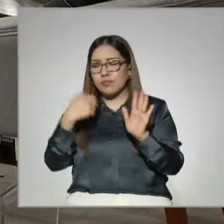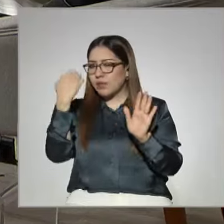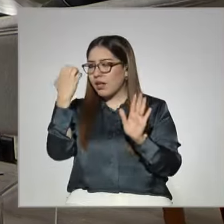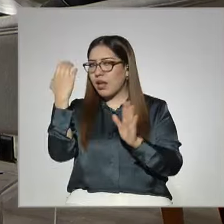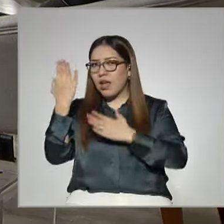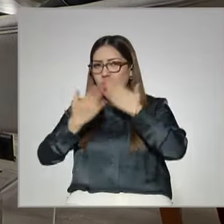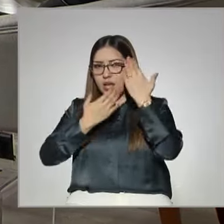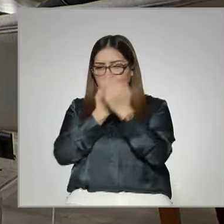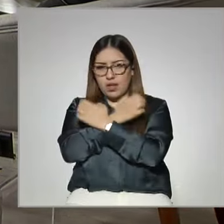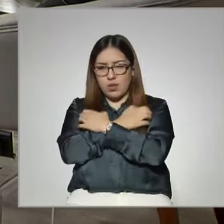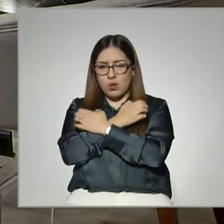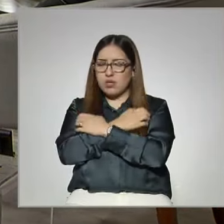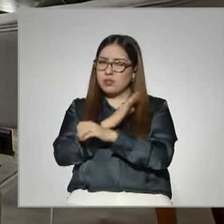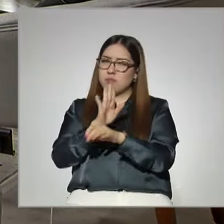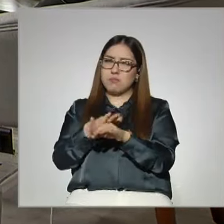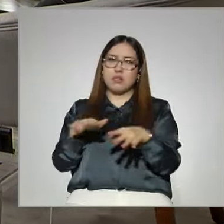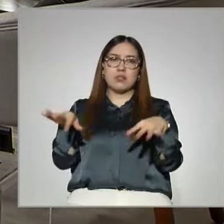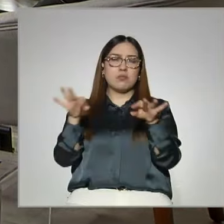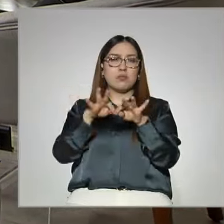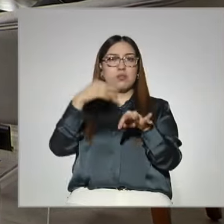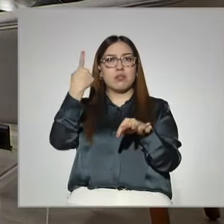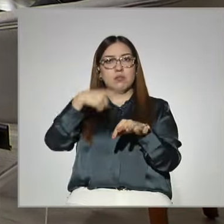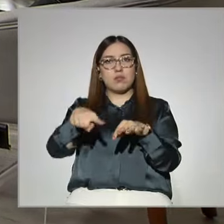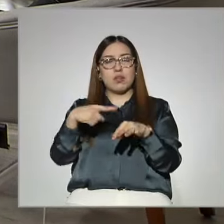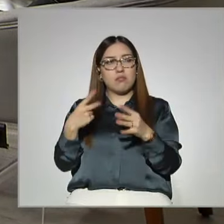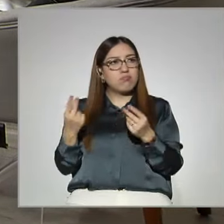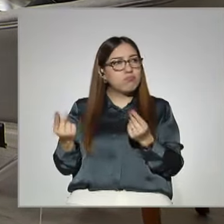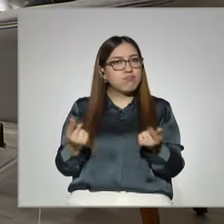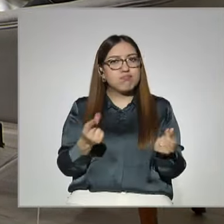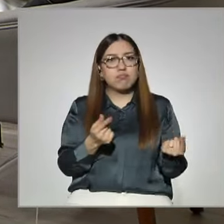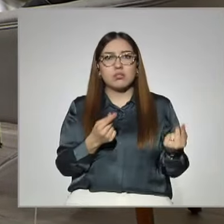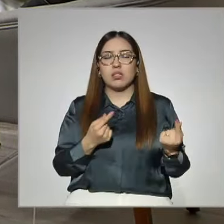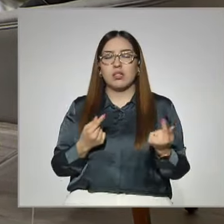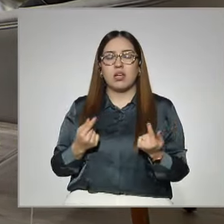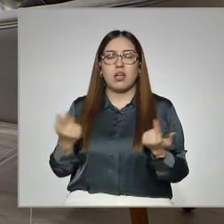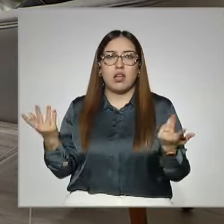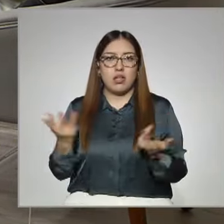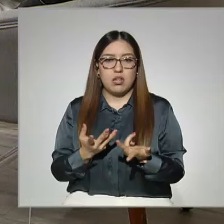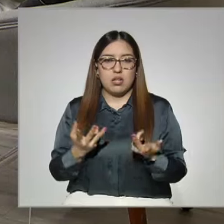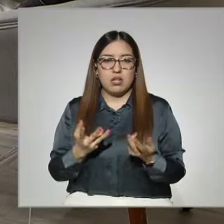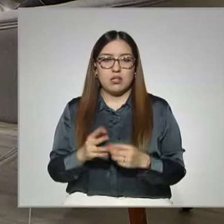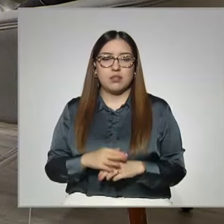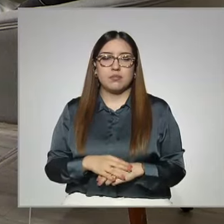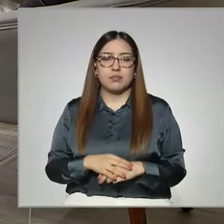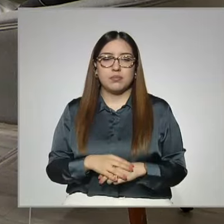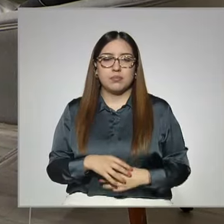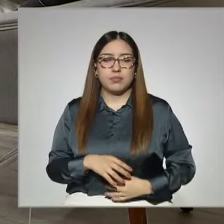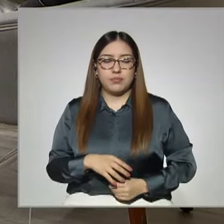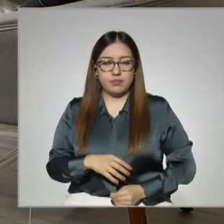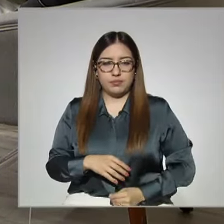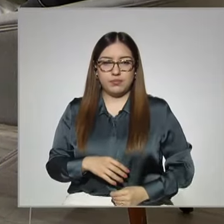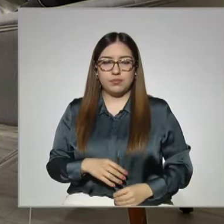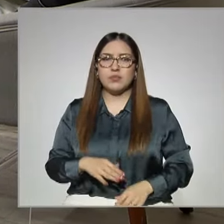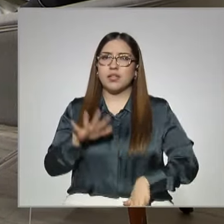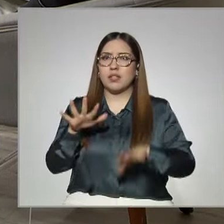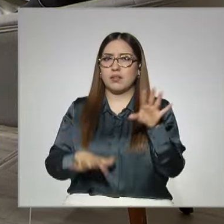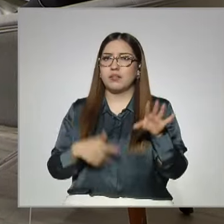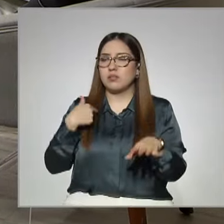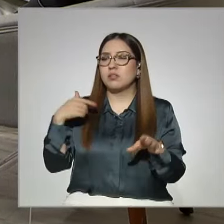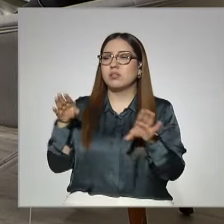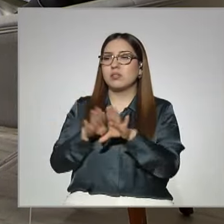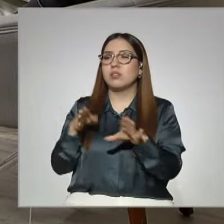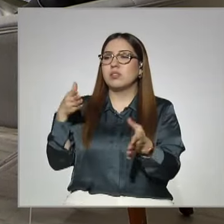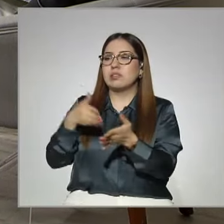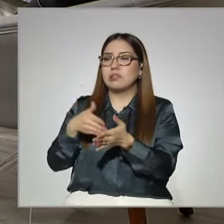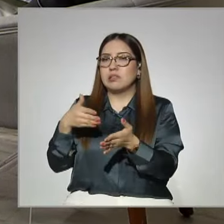movilidad social. Es decir, hay muchos otros factores que pueden permitir o impedir que la sociedad se mueva hacia mejores condiciones o grupos sociales o